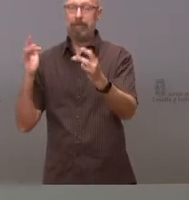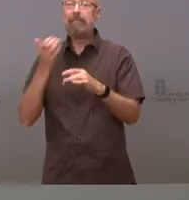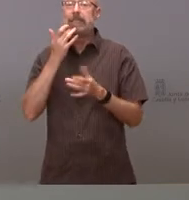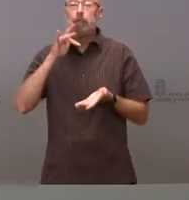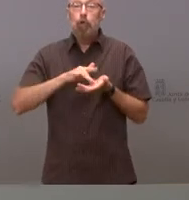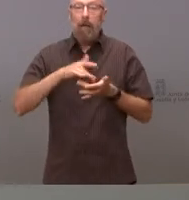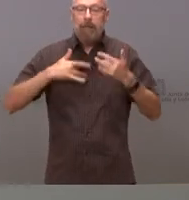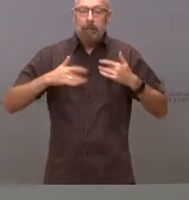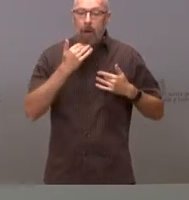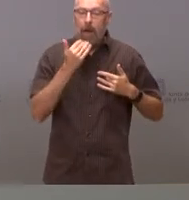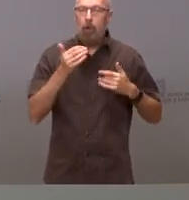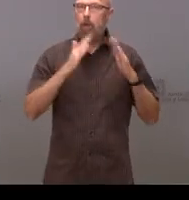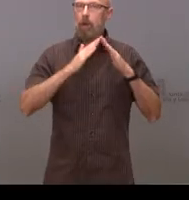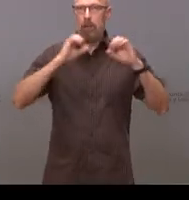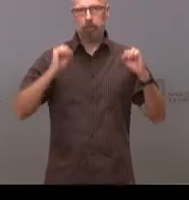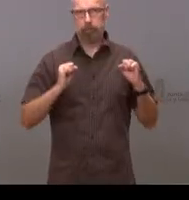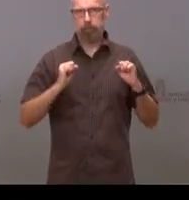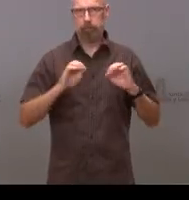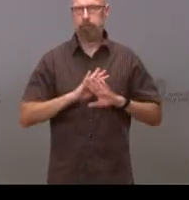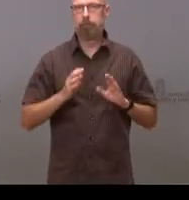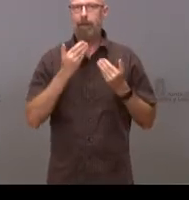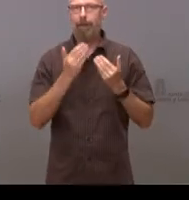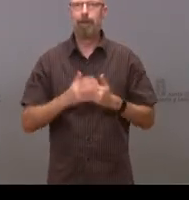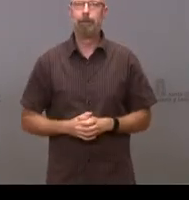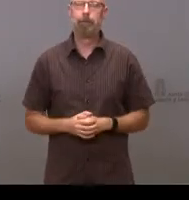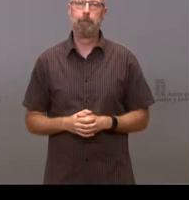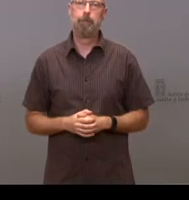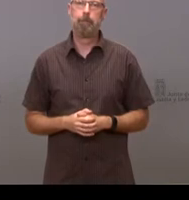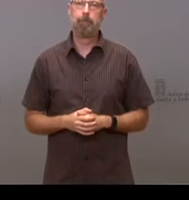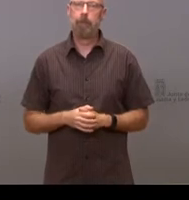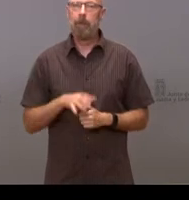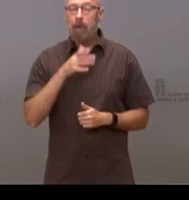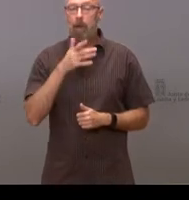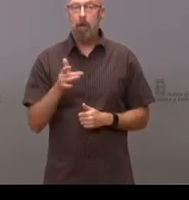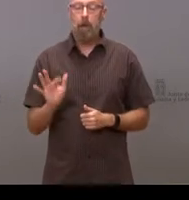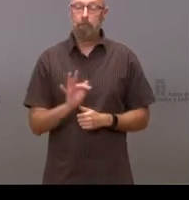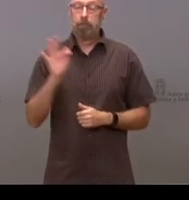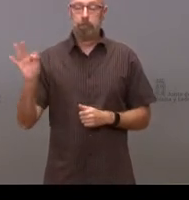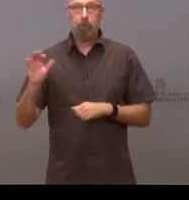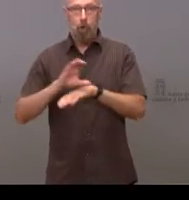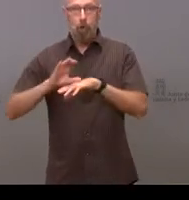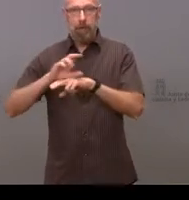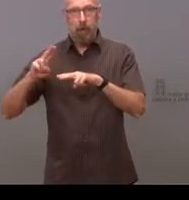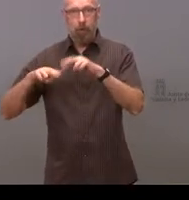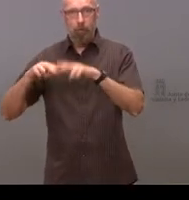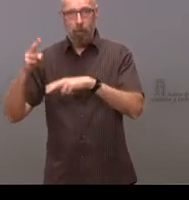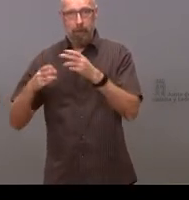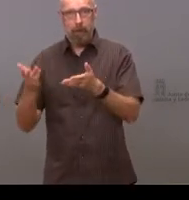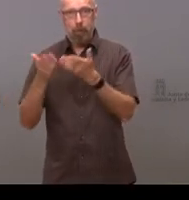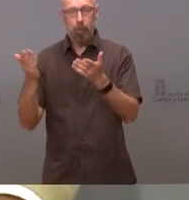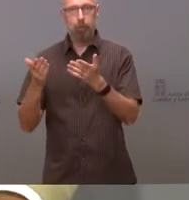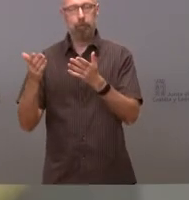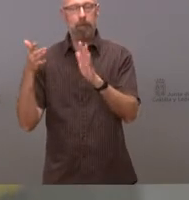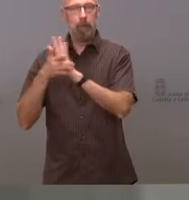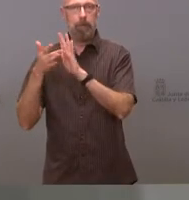Muchísimas gracias. Muchas gracias, consejera. Bien, antes de dar paso al consejero Fomento, que nos explicará con detalle